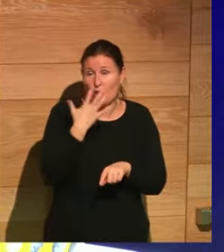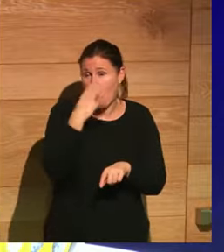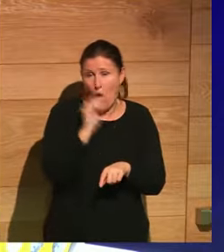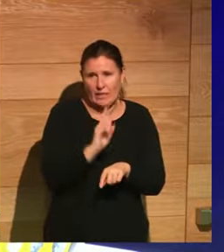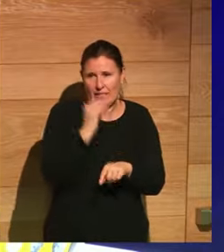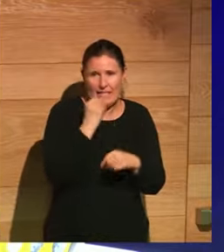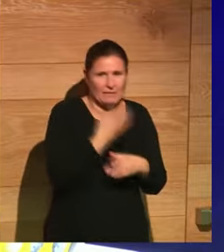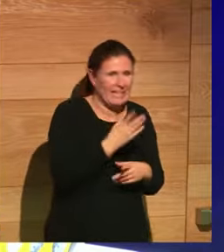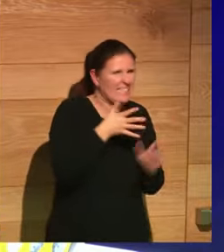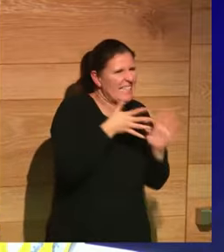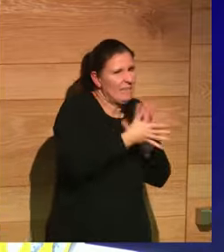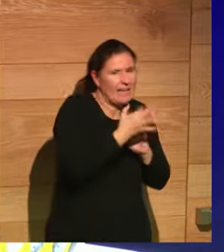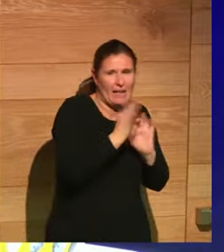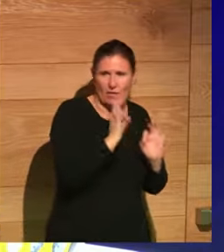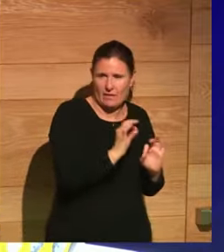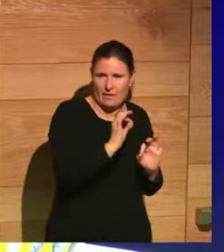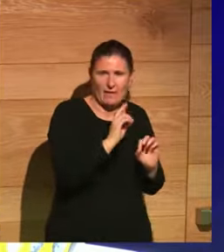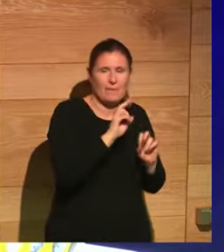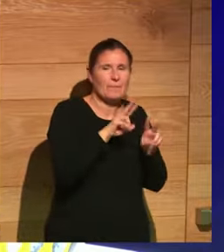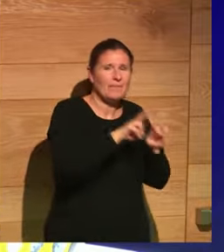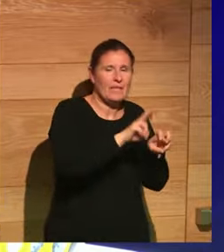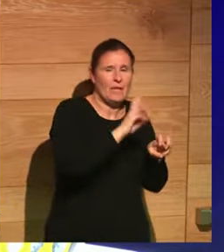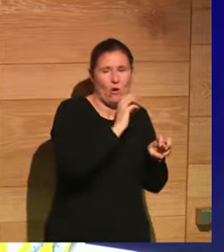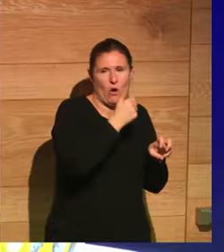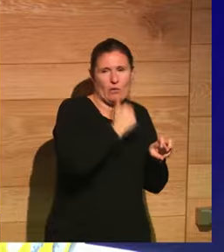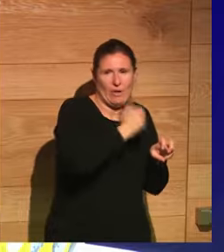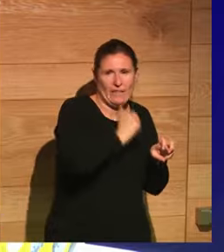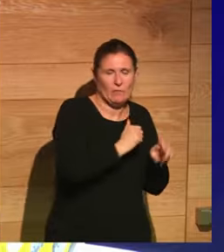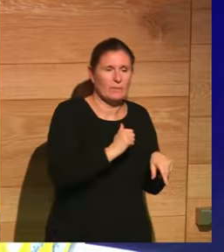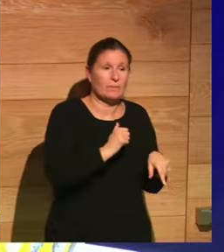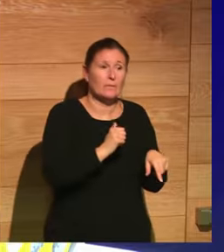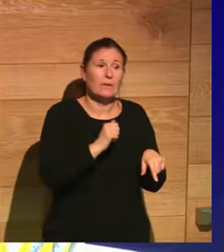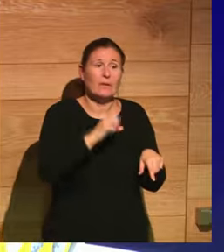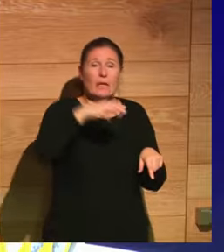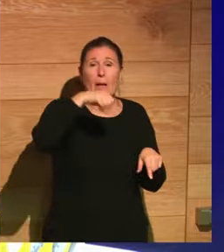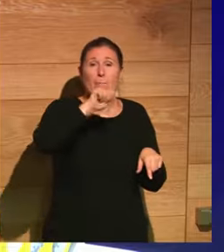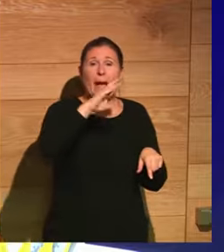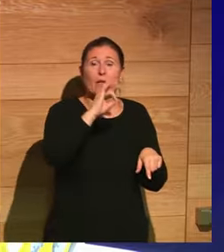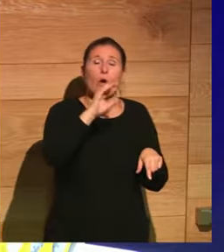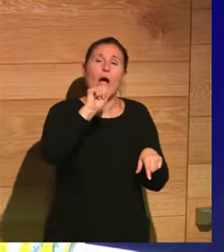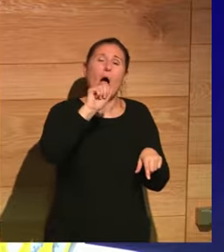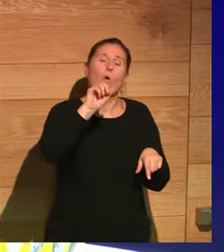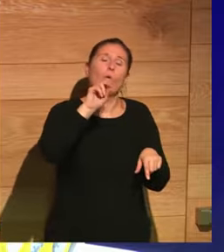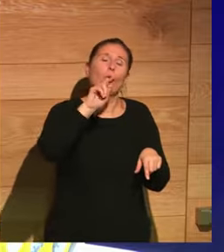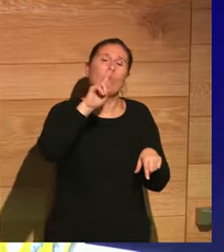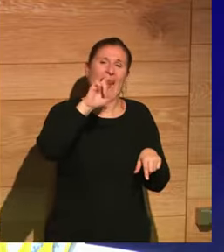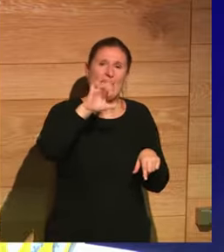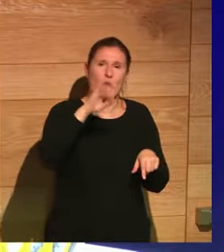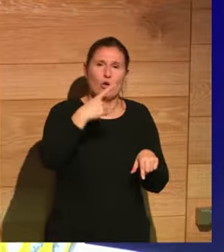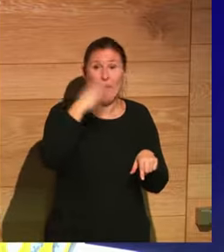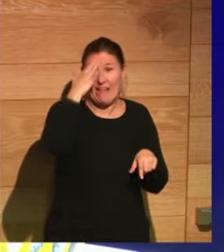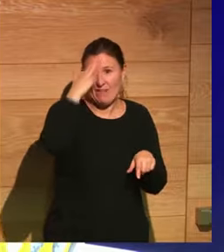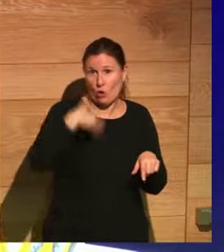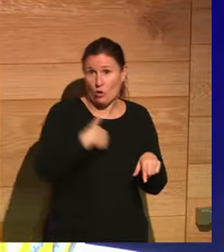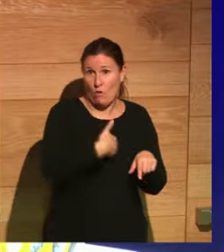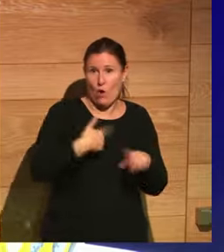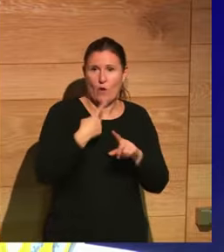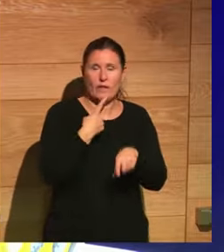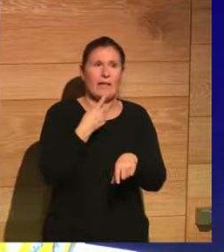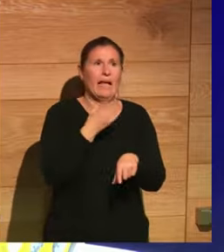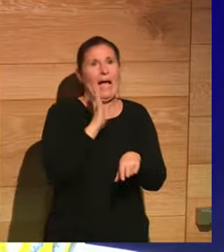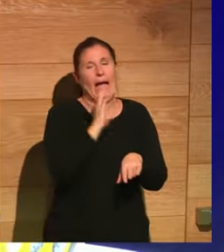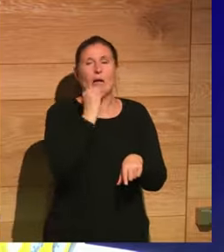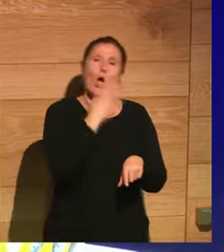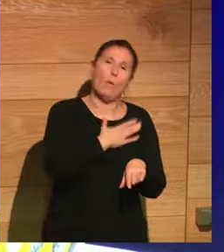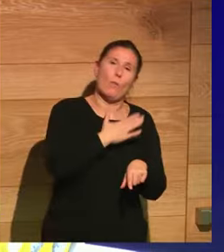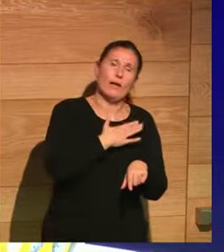estoicismo para nada ni falta que hace el caso es que Marco Aurelio como era filósofo y se resignaba en la vida bueno también cuando era otro